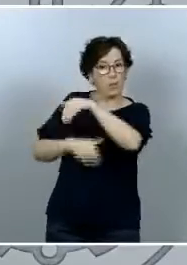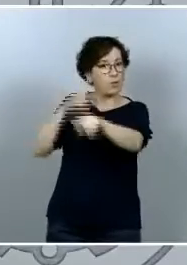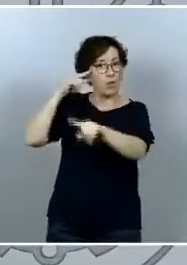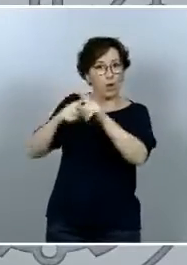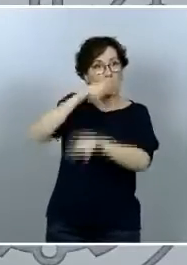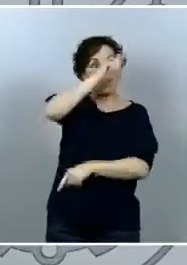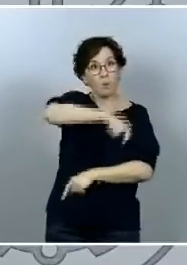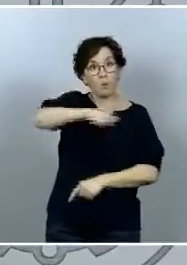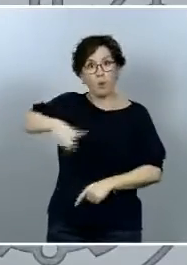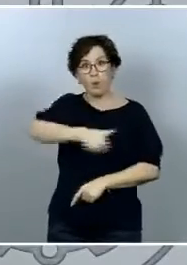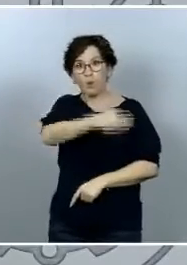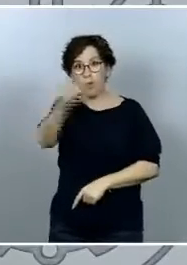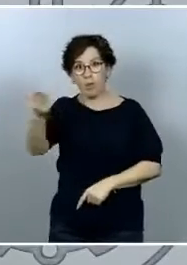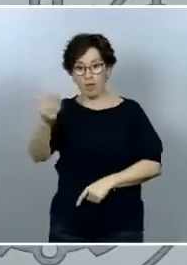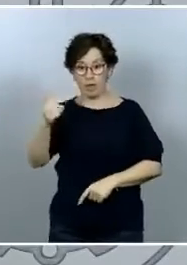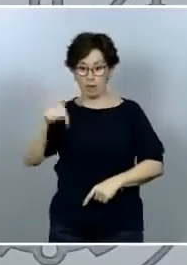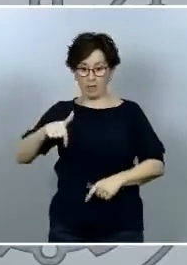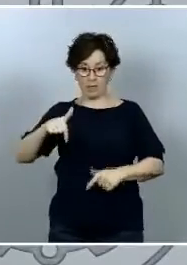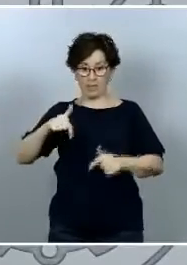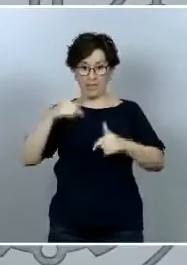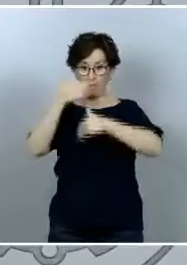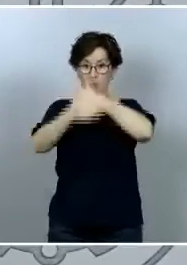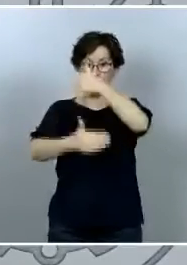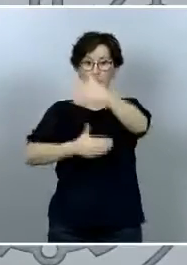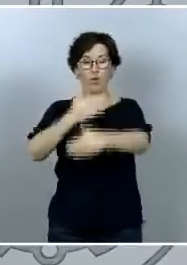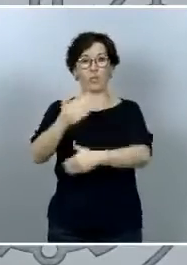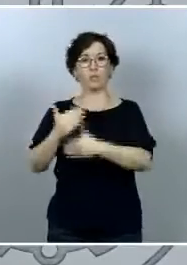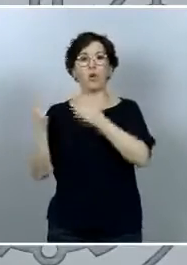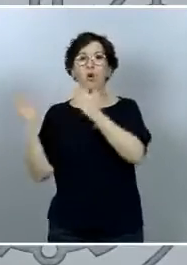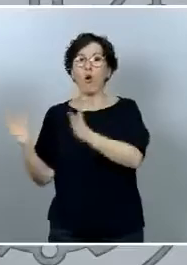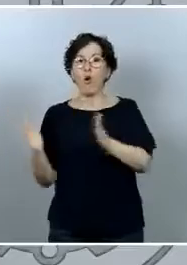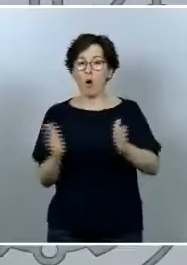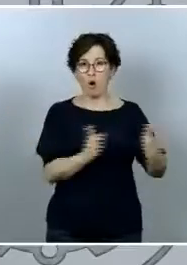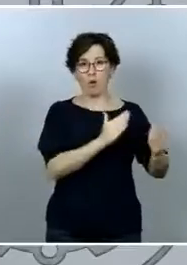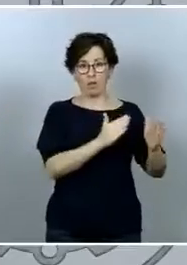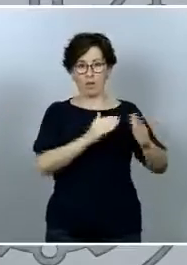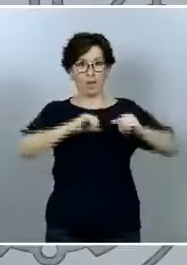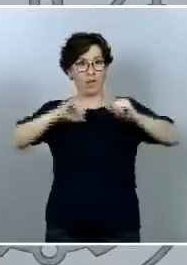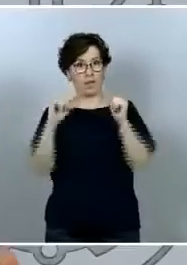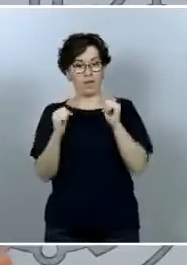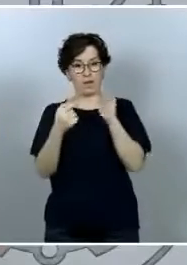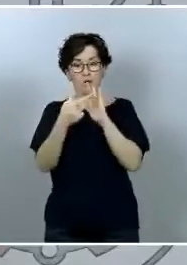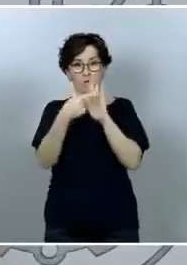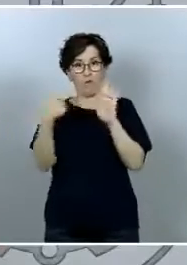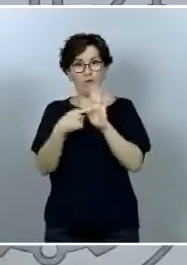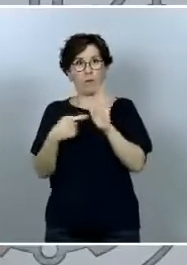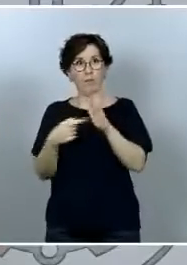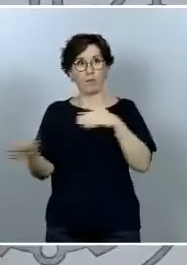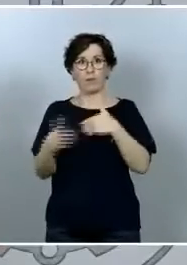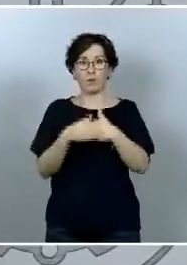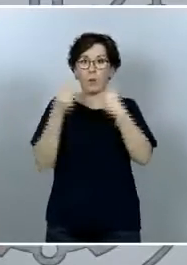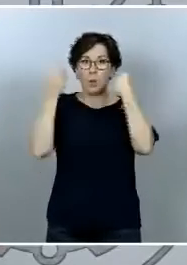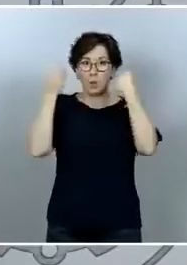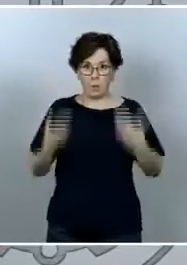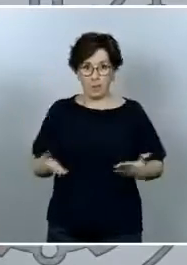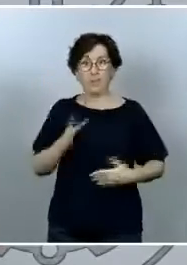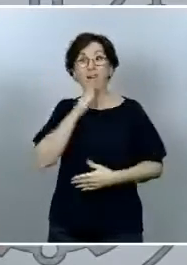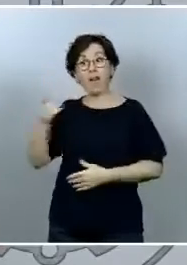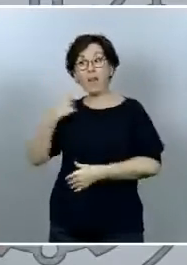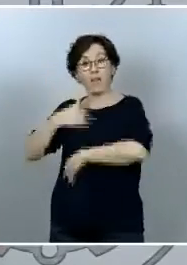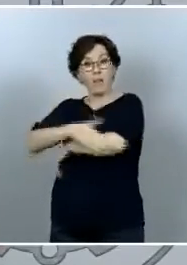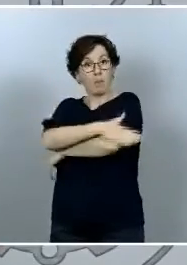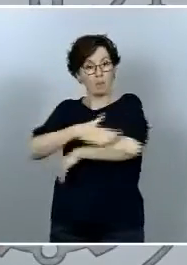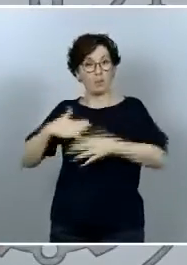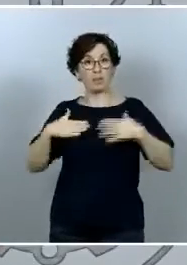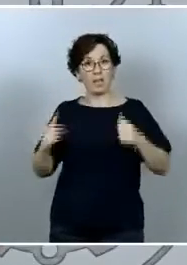este proceso ordenado de salida de la situación de confinamiento que como decía el ministro Illa ha sido la única herramienta